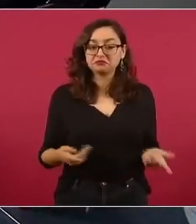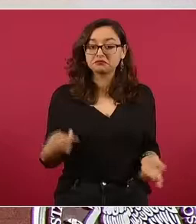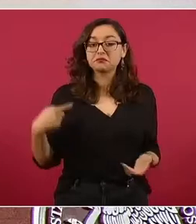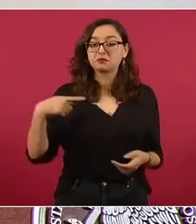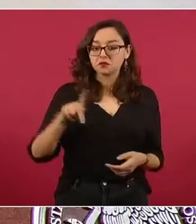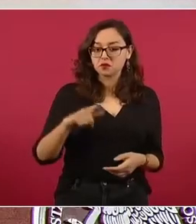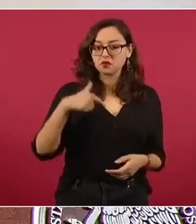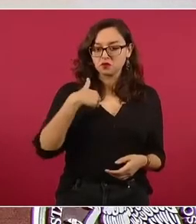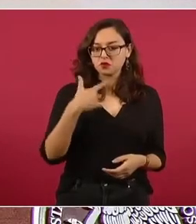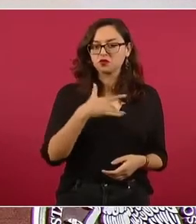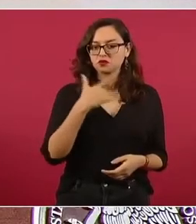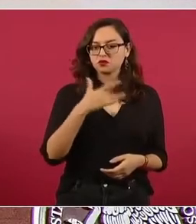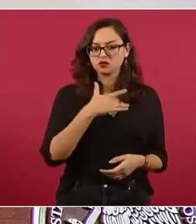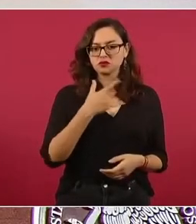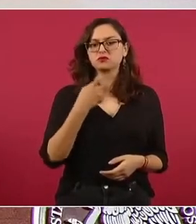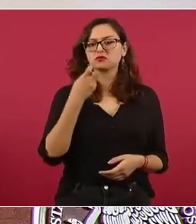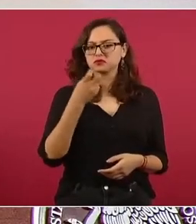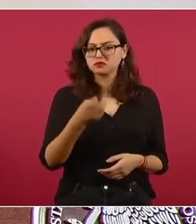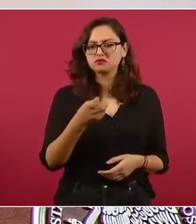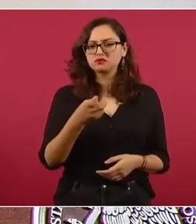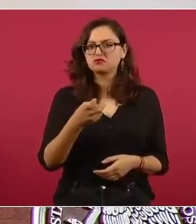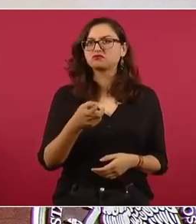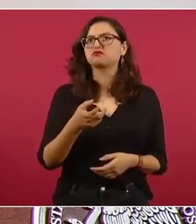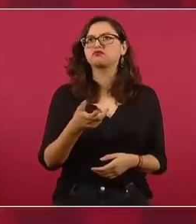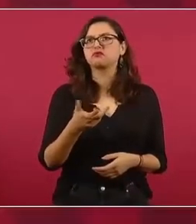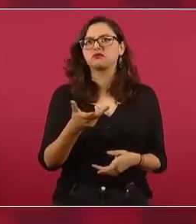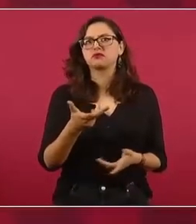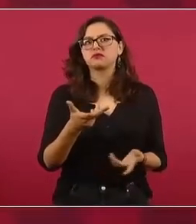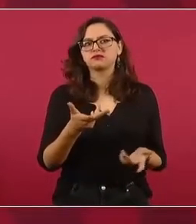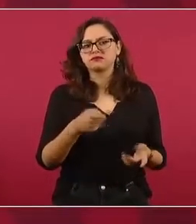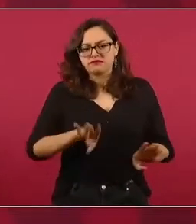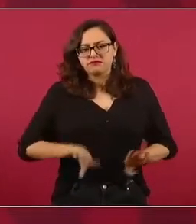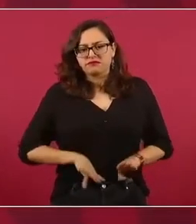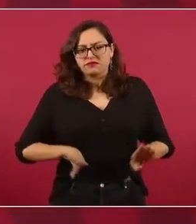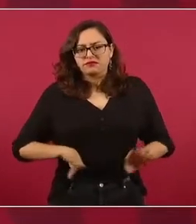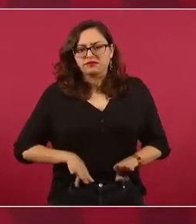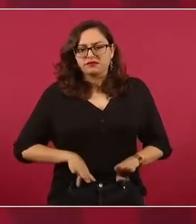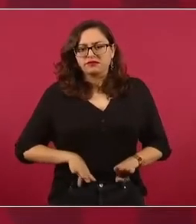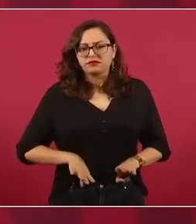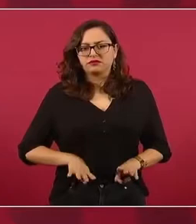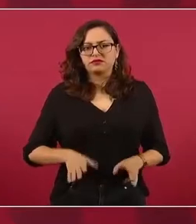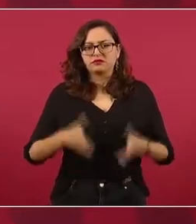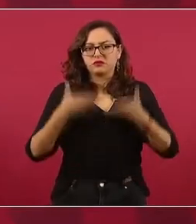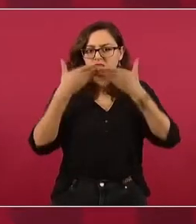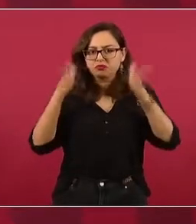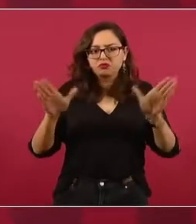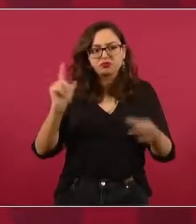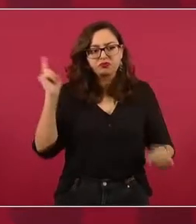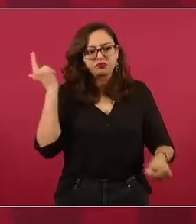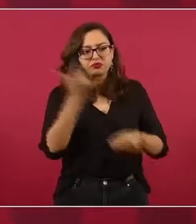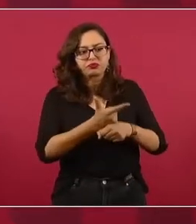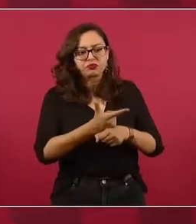aunque sea reprobable, duele